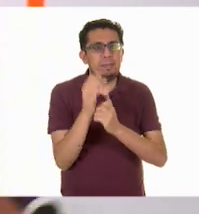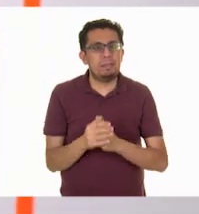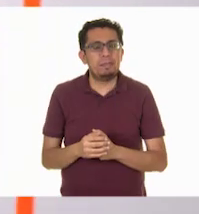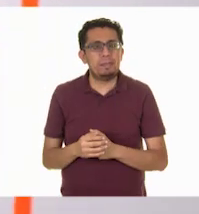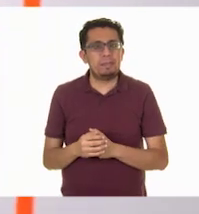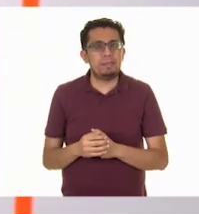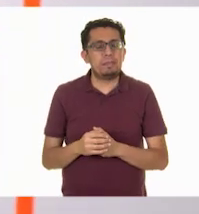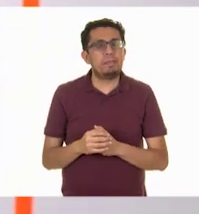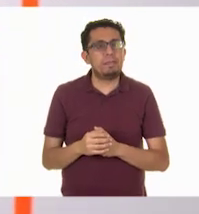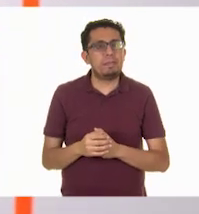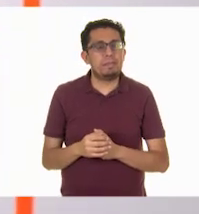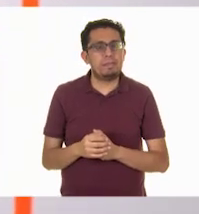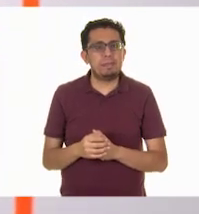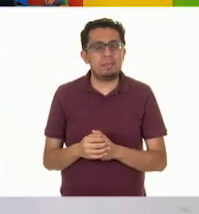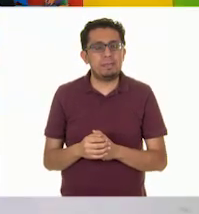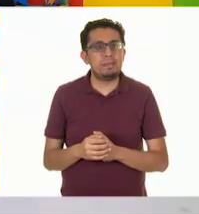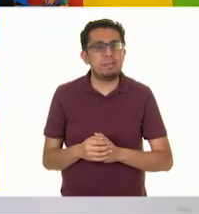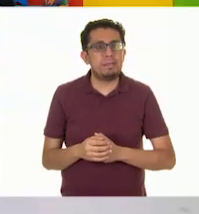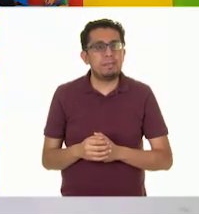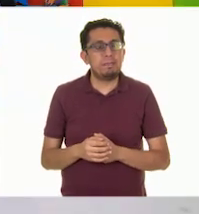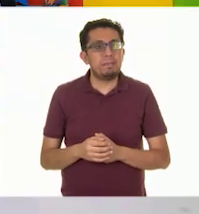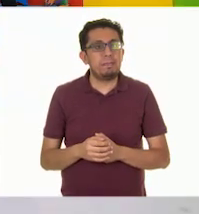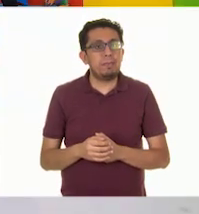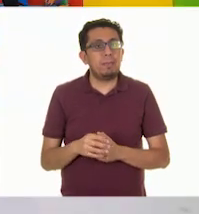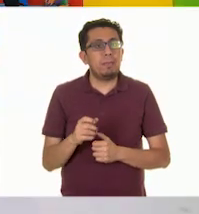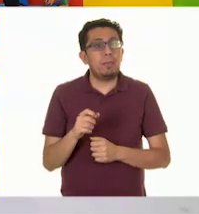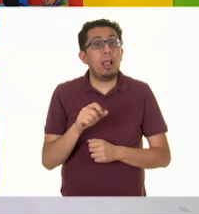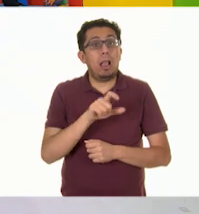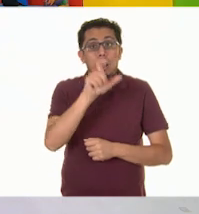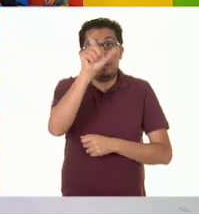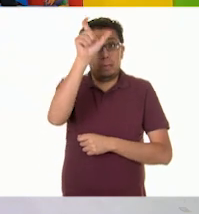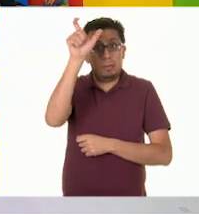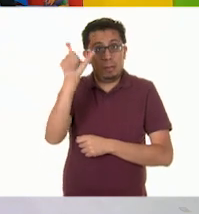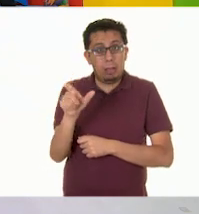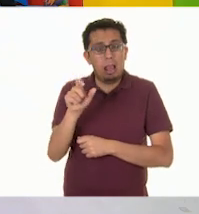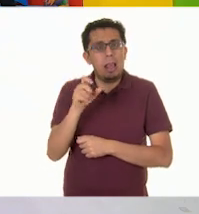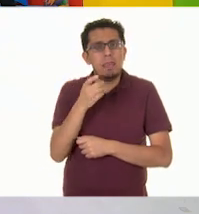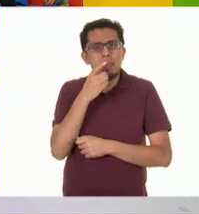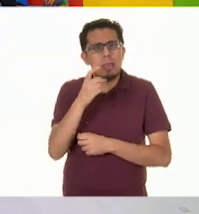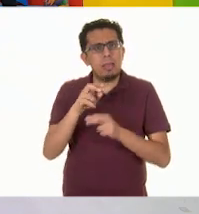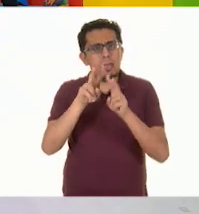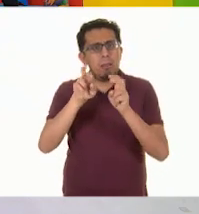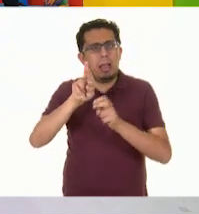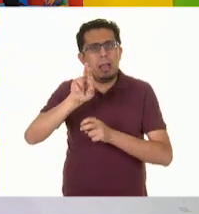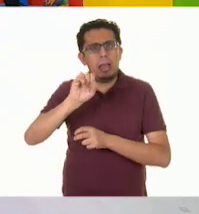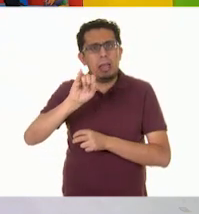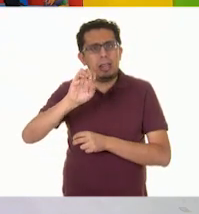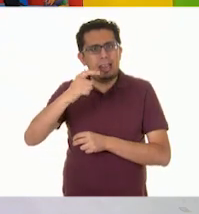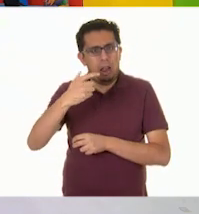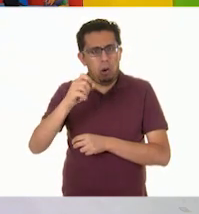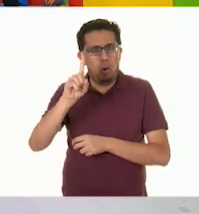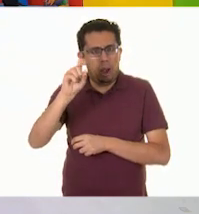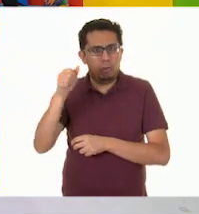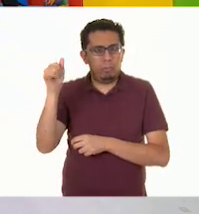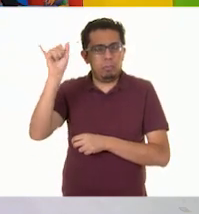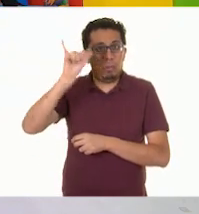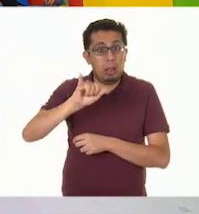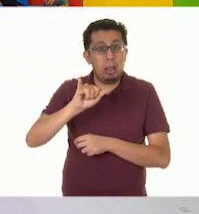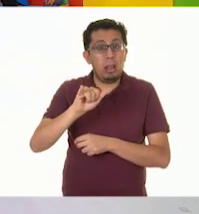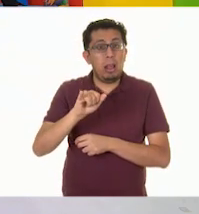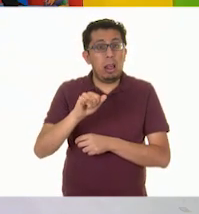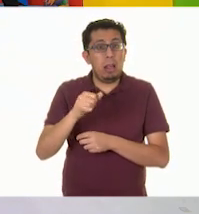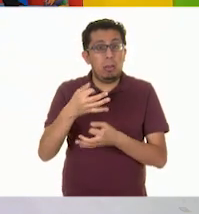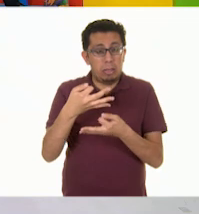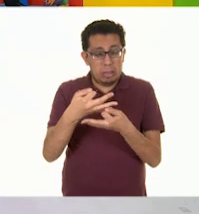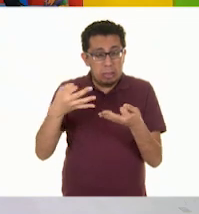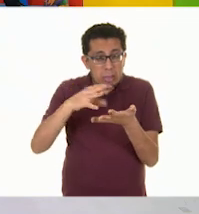Maceta. En maceta. Y para nuestra columna de riego es importante poner que si la tierra está seca